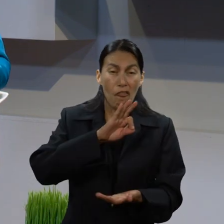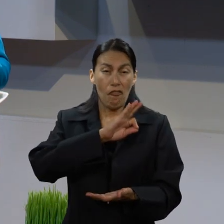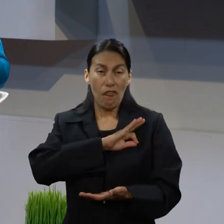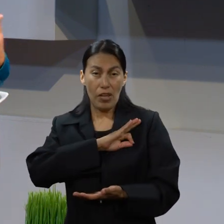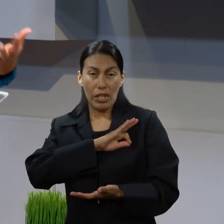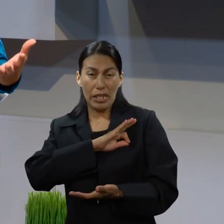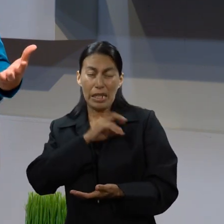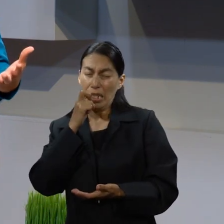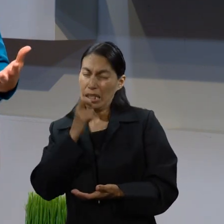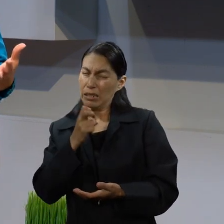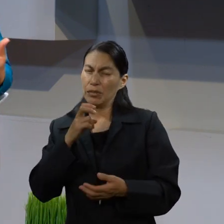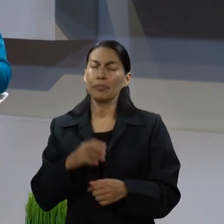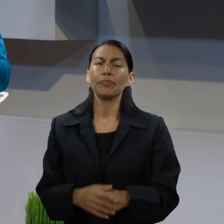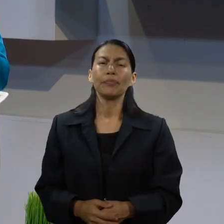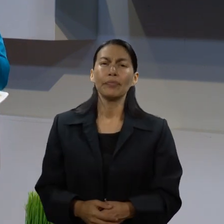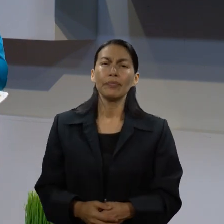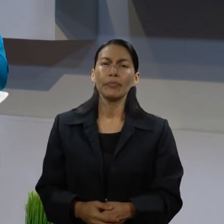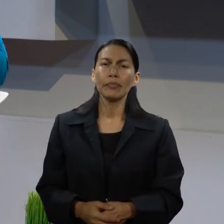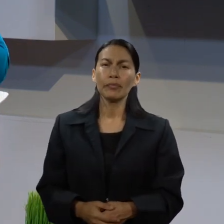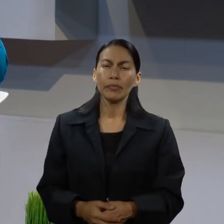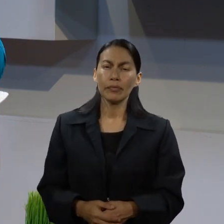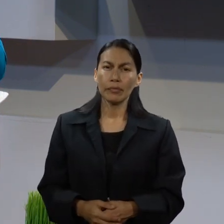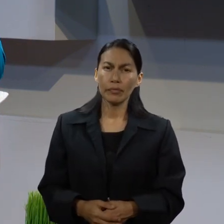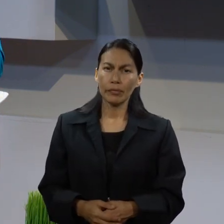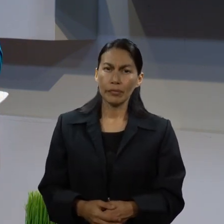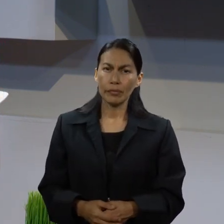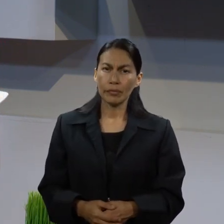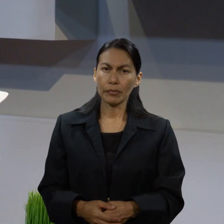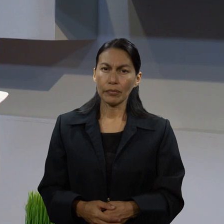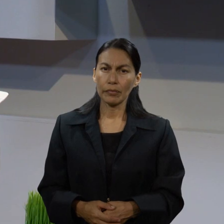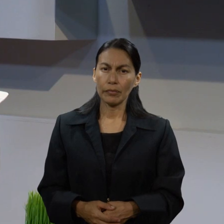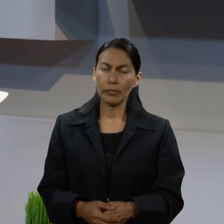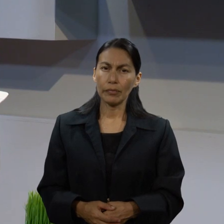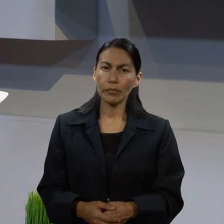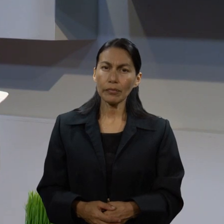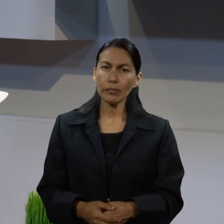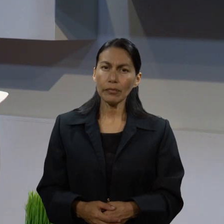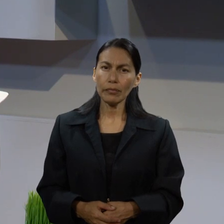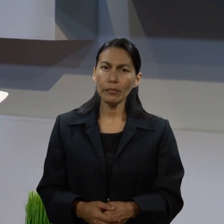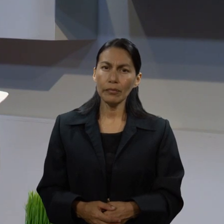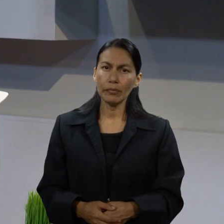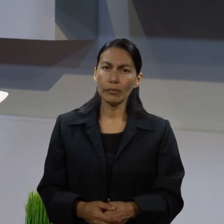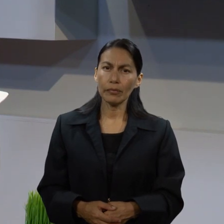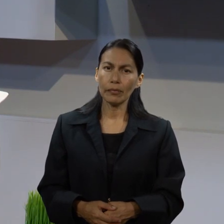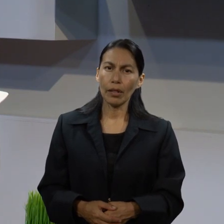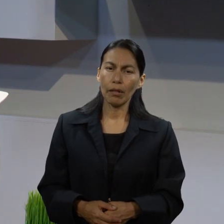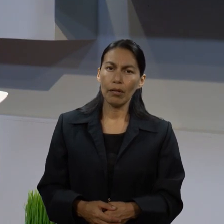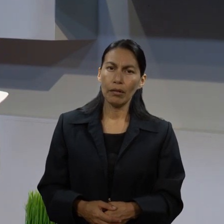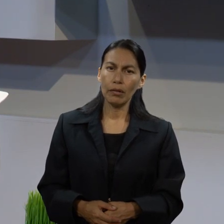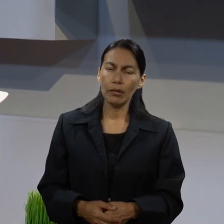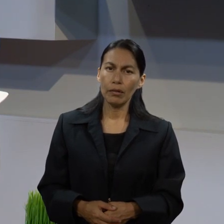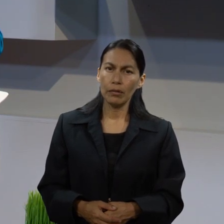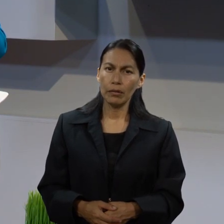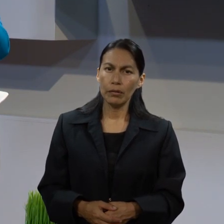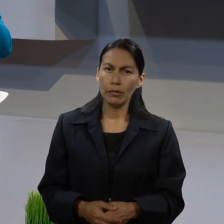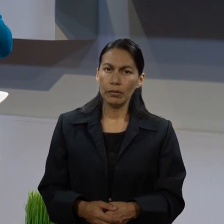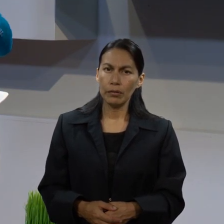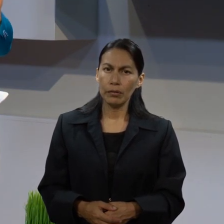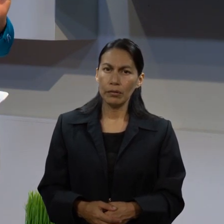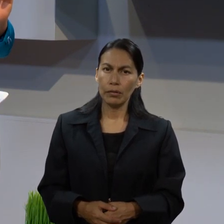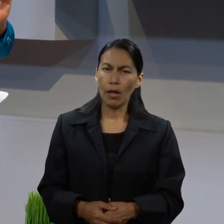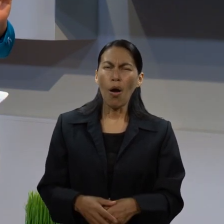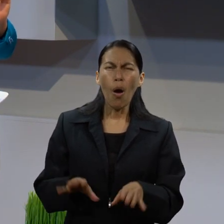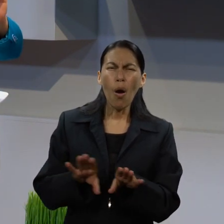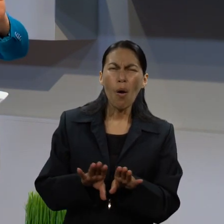en ejercicio la fe. La fe, un principio que creo es el hilo conductor.